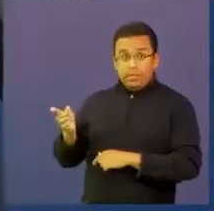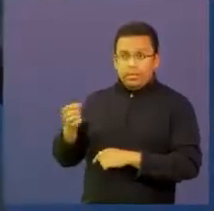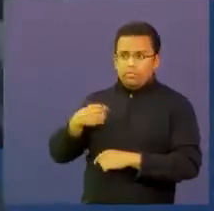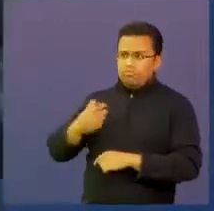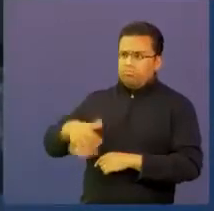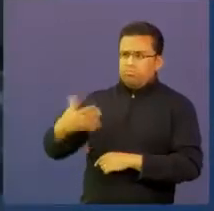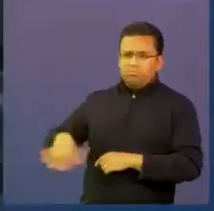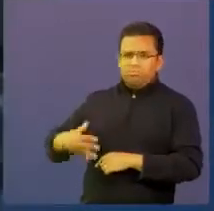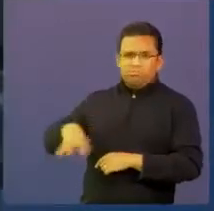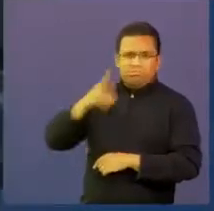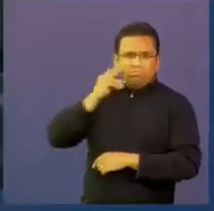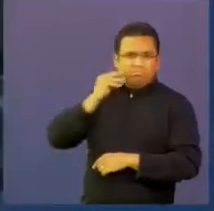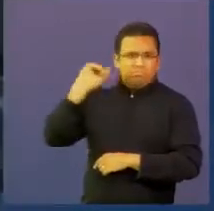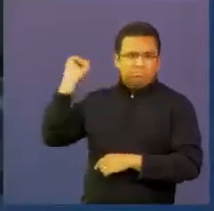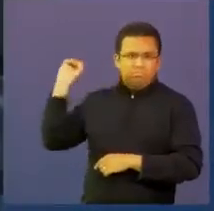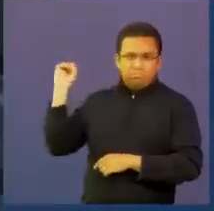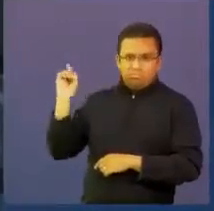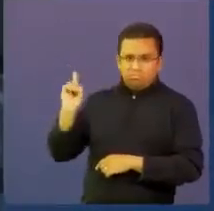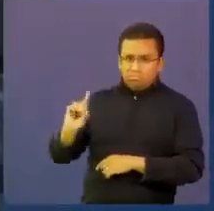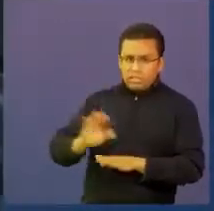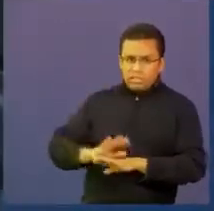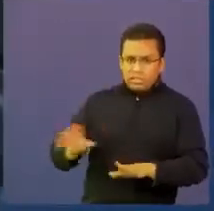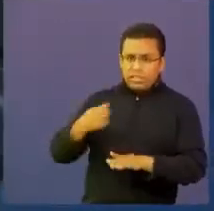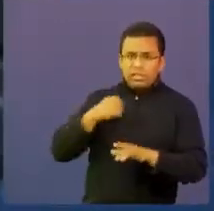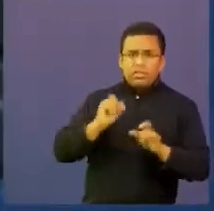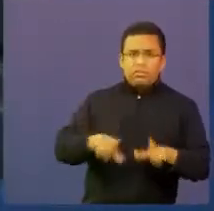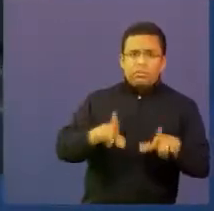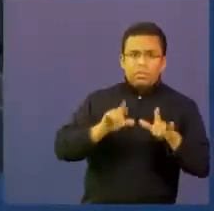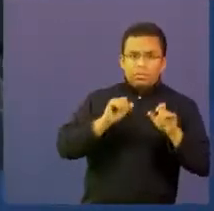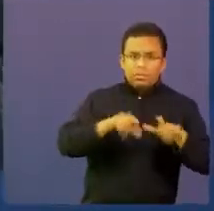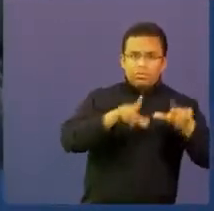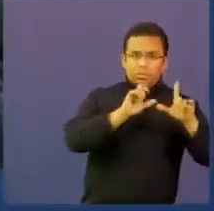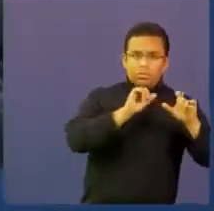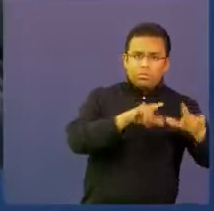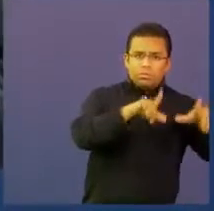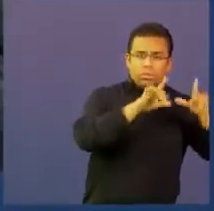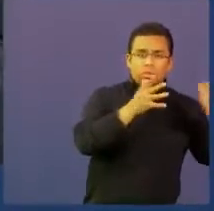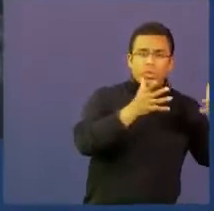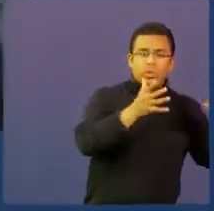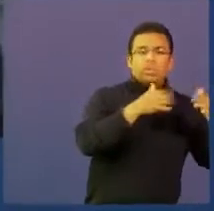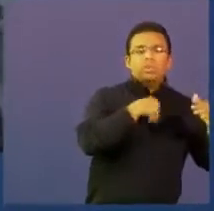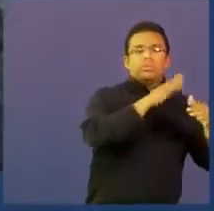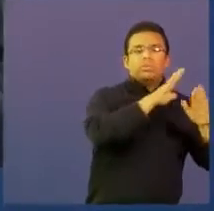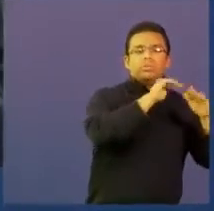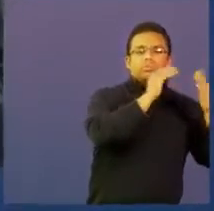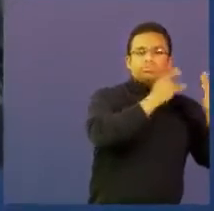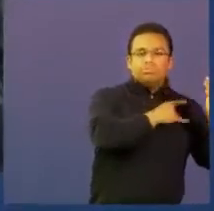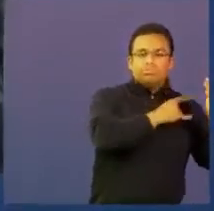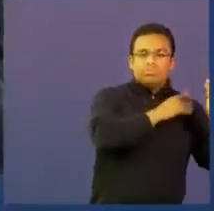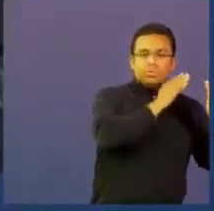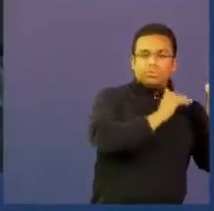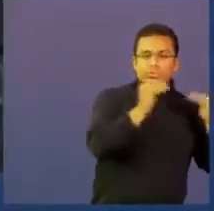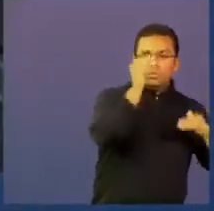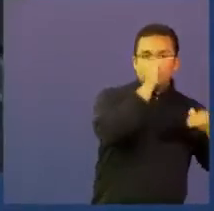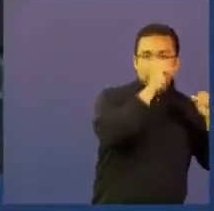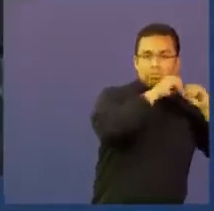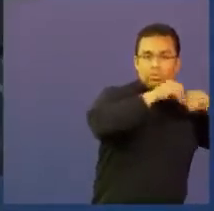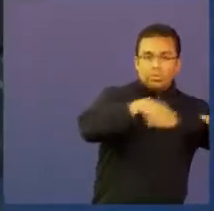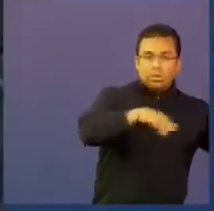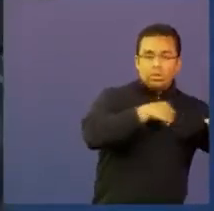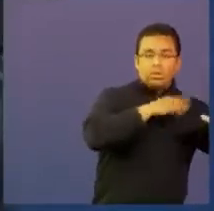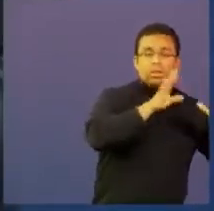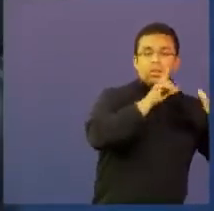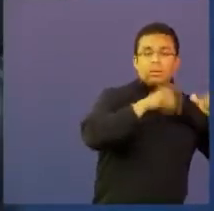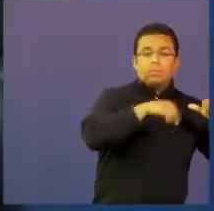pasando por posgrados en la Escuela Superior de Administración Pública, con una maestría en educación, política y